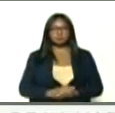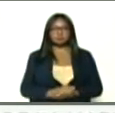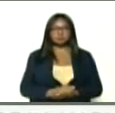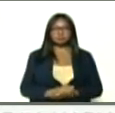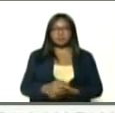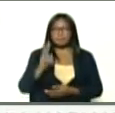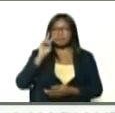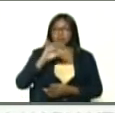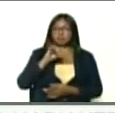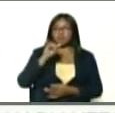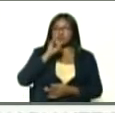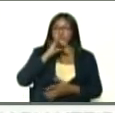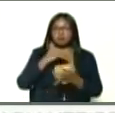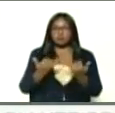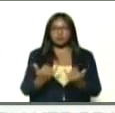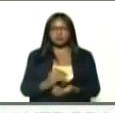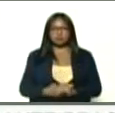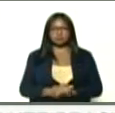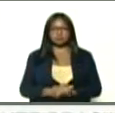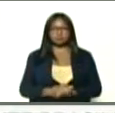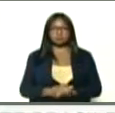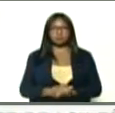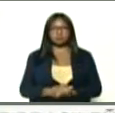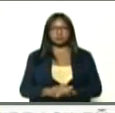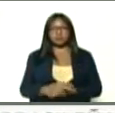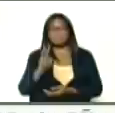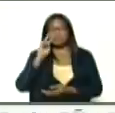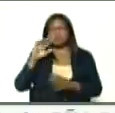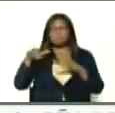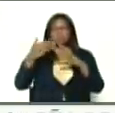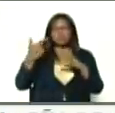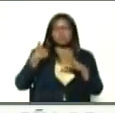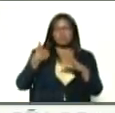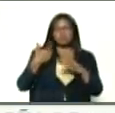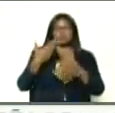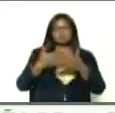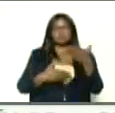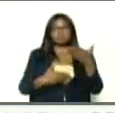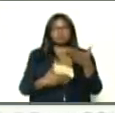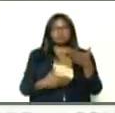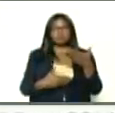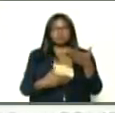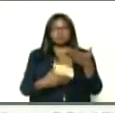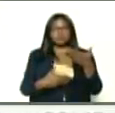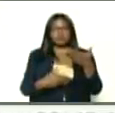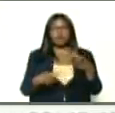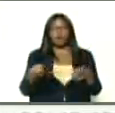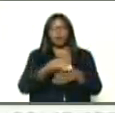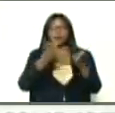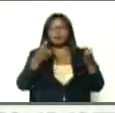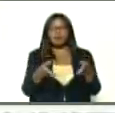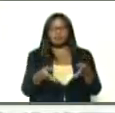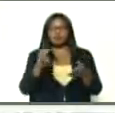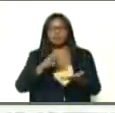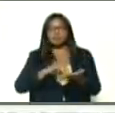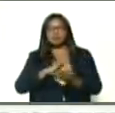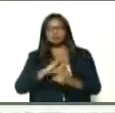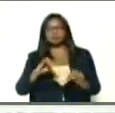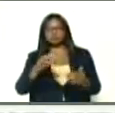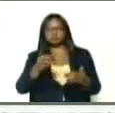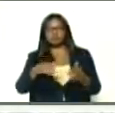miren lo que nos está informando, Héctor, mira aquí, él me mandó un mensaje, Héctor Rodríguez, aquí lo tengo, Héctor Rodríguez,